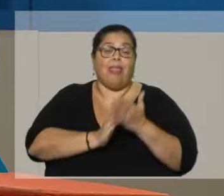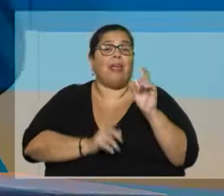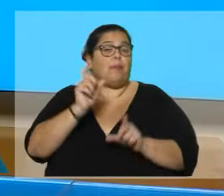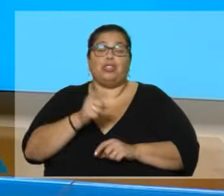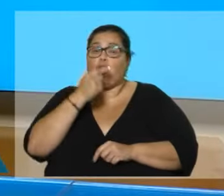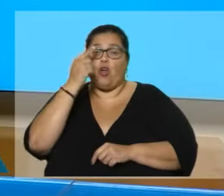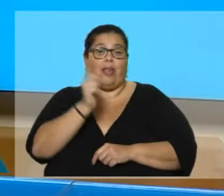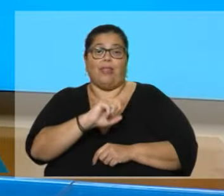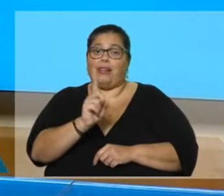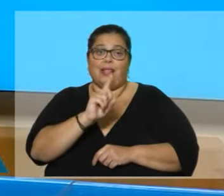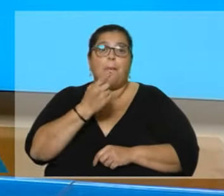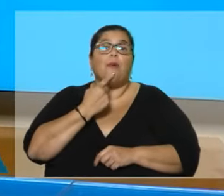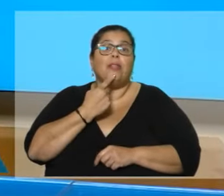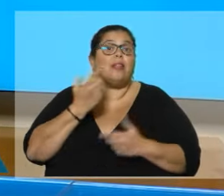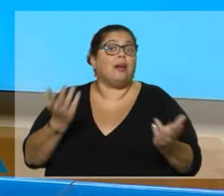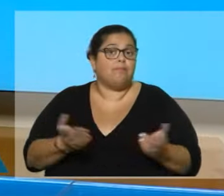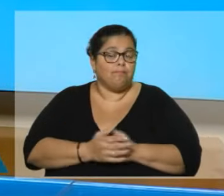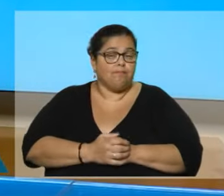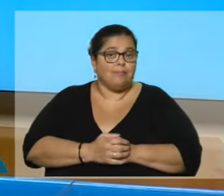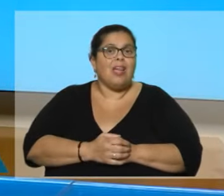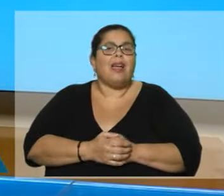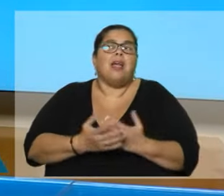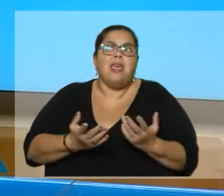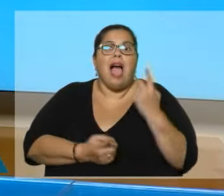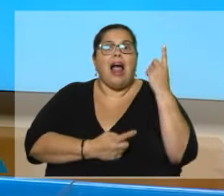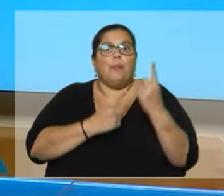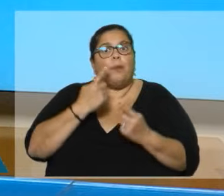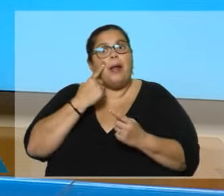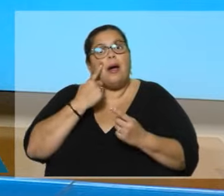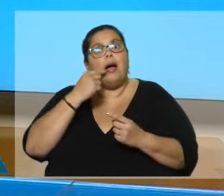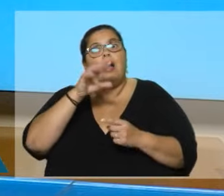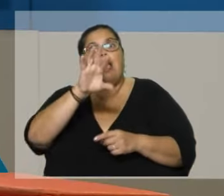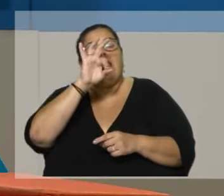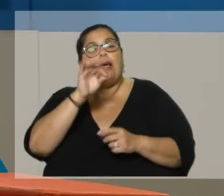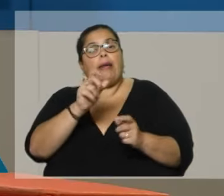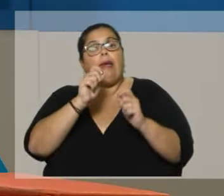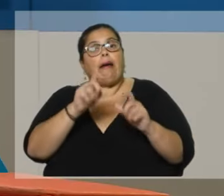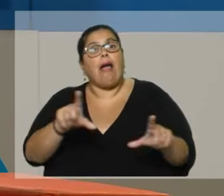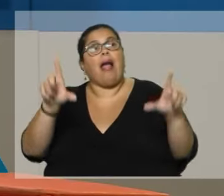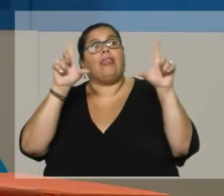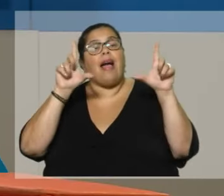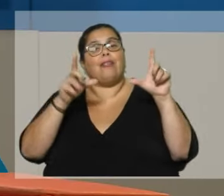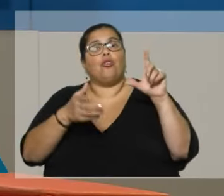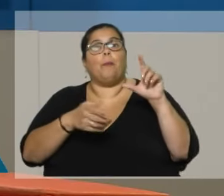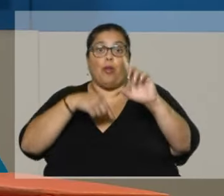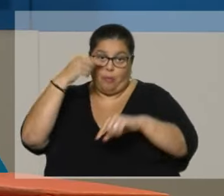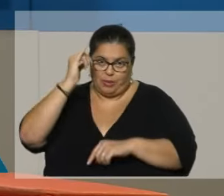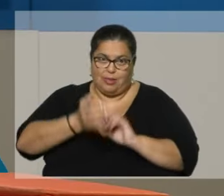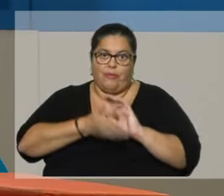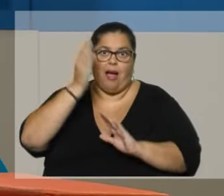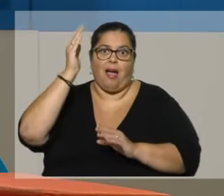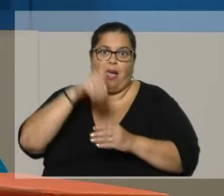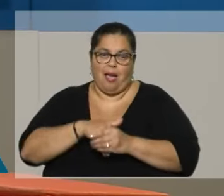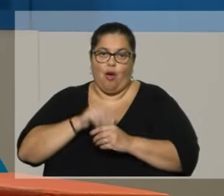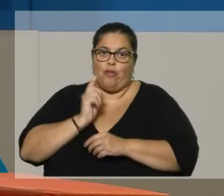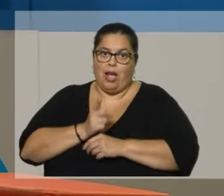que se pone a votación no lo consideran tan importante, ahí se están eligiendo los candidatos que después van a competir. Correcto, sí. Después cuando las papas queman, digamos, ahí ya el voto es